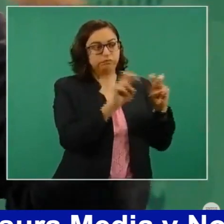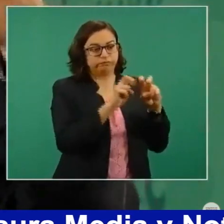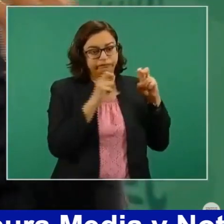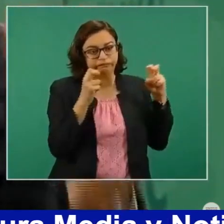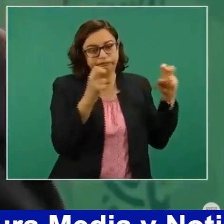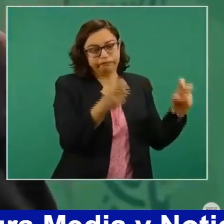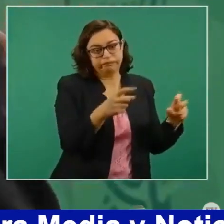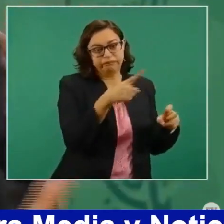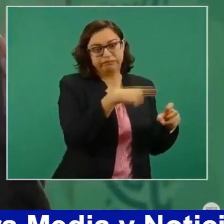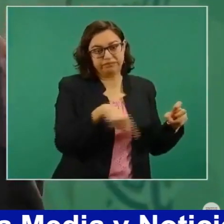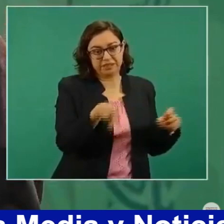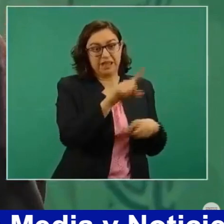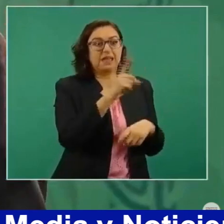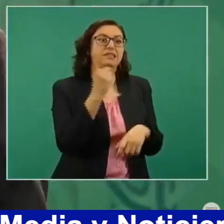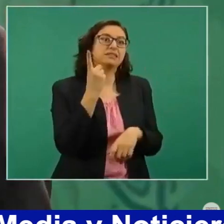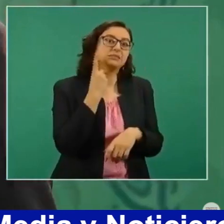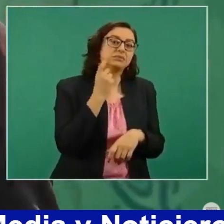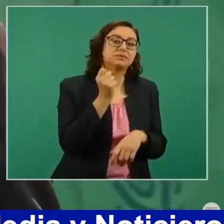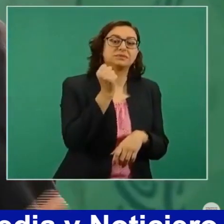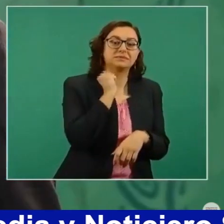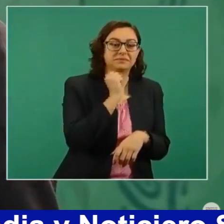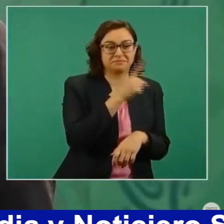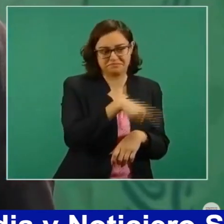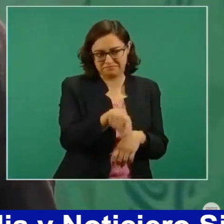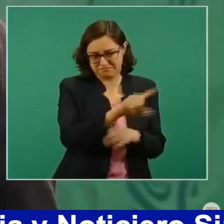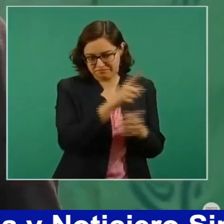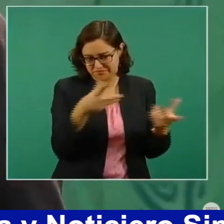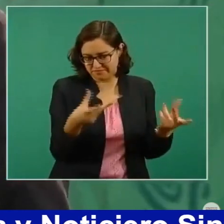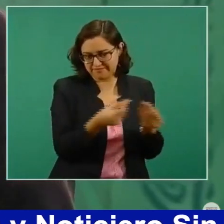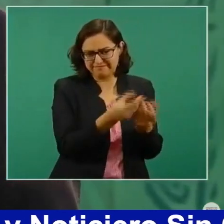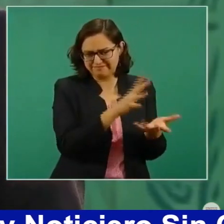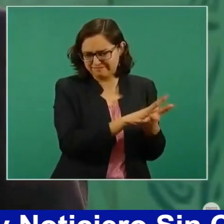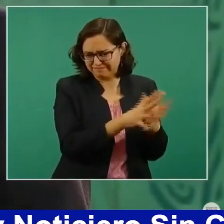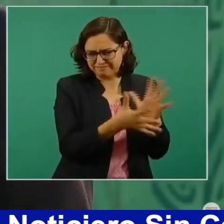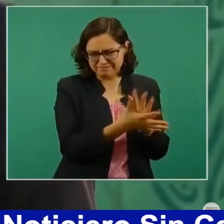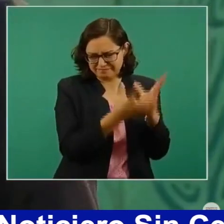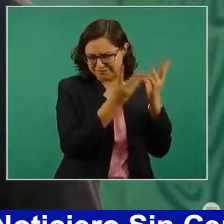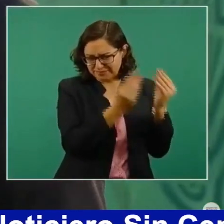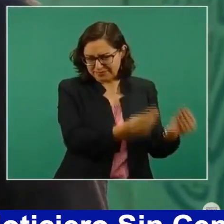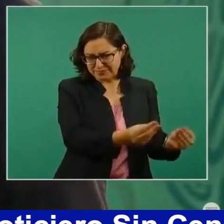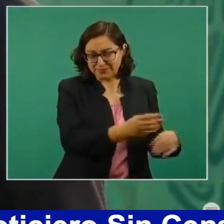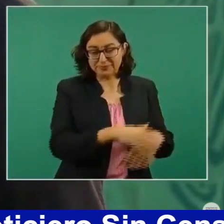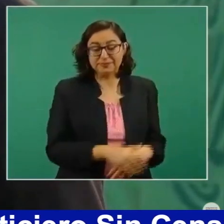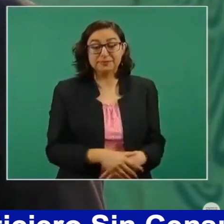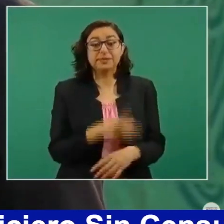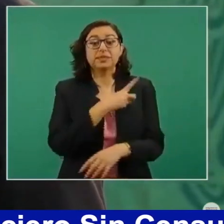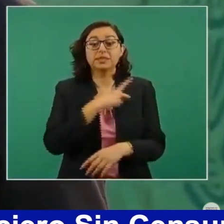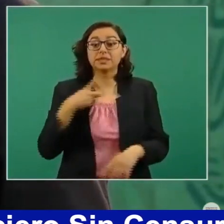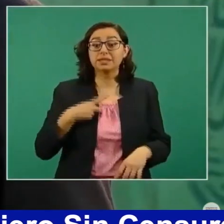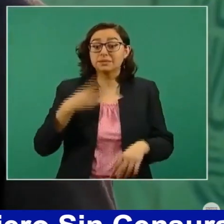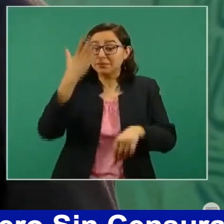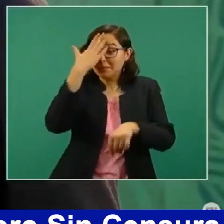legisladores. Entonces, acuérdense, porque se olvida,